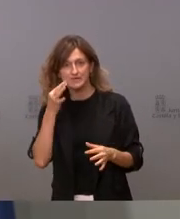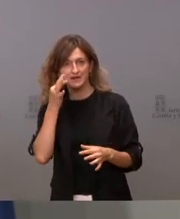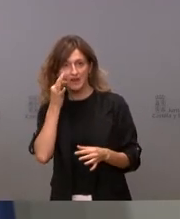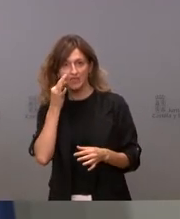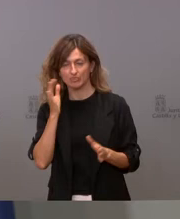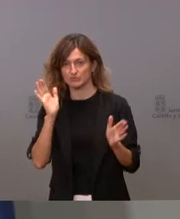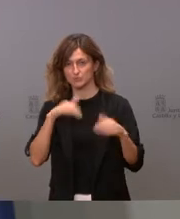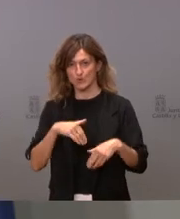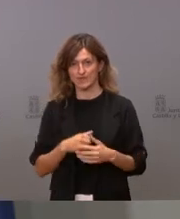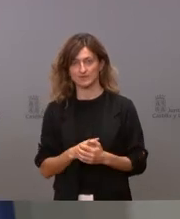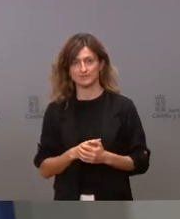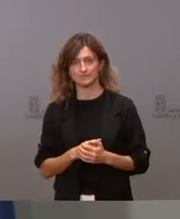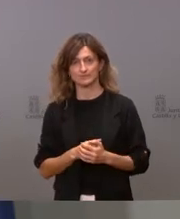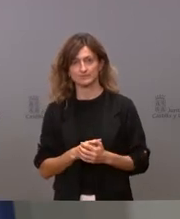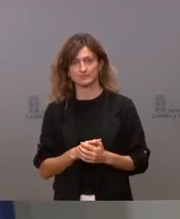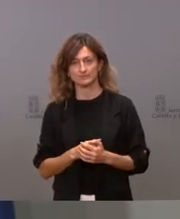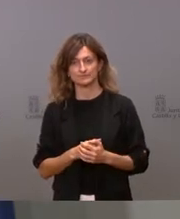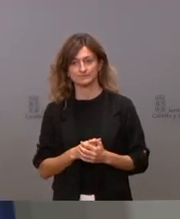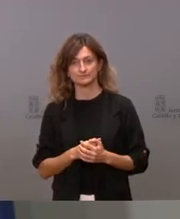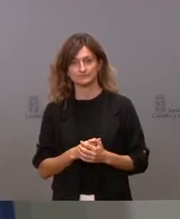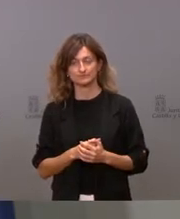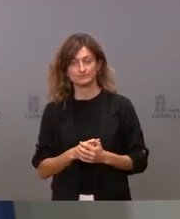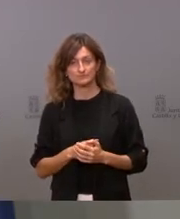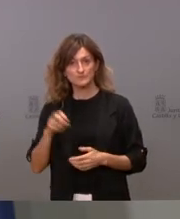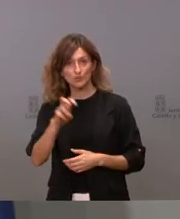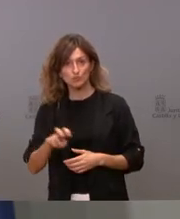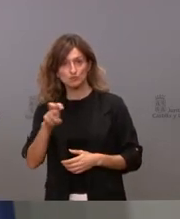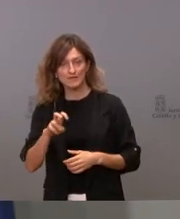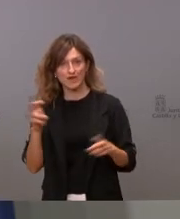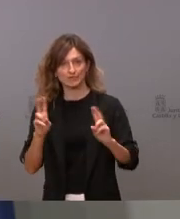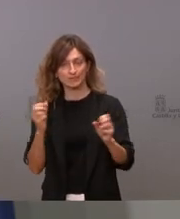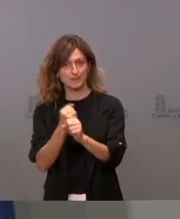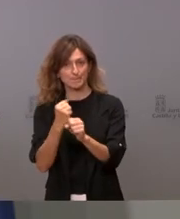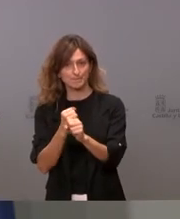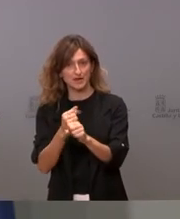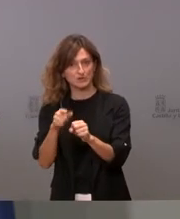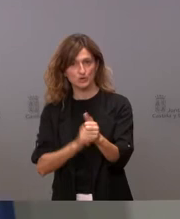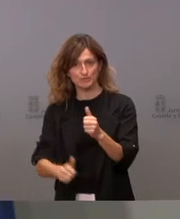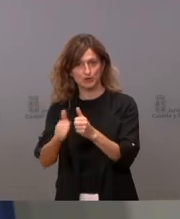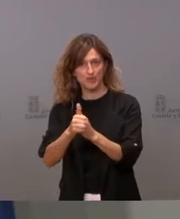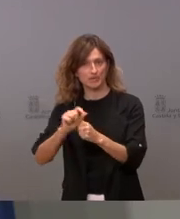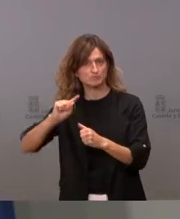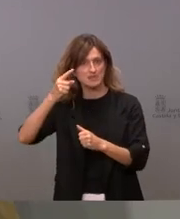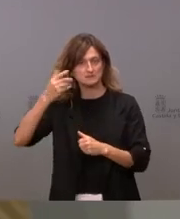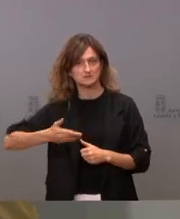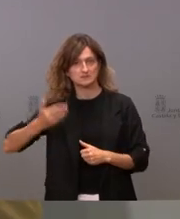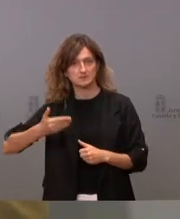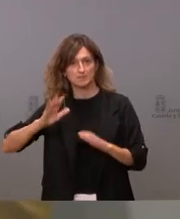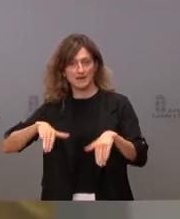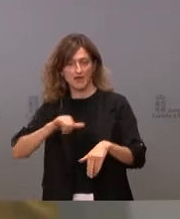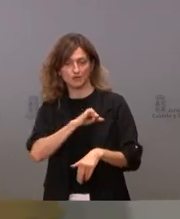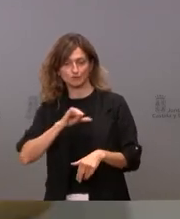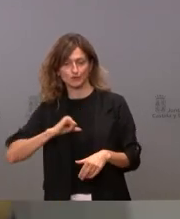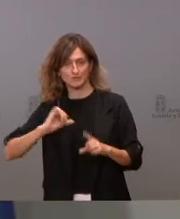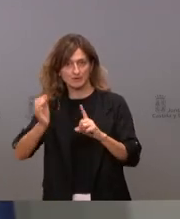la vida, la búsqueda activa de empleo es lo primero, lo más importante para conseguir la autonomía,